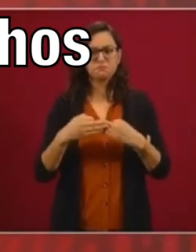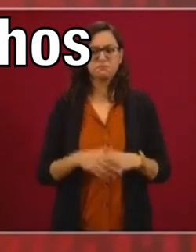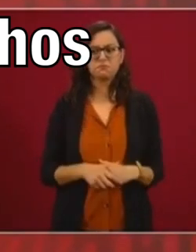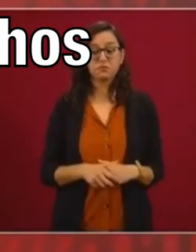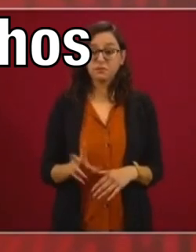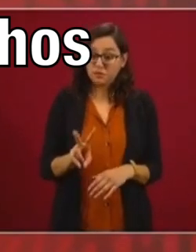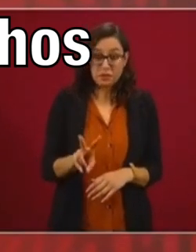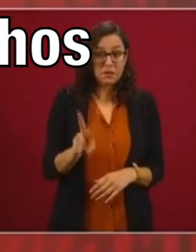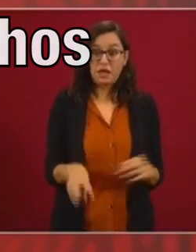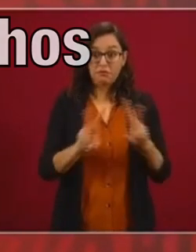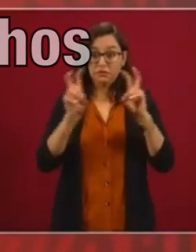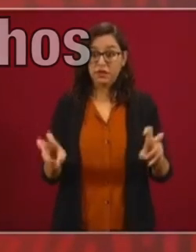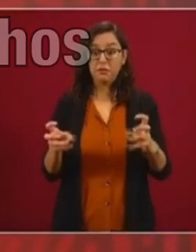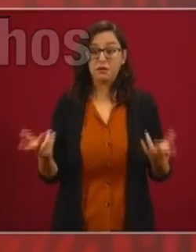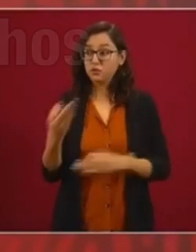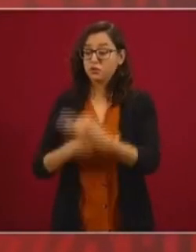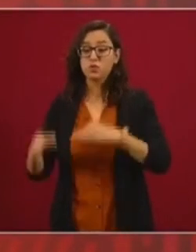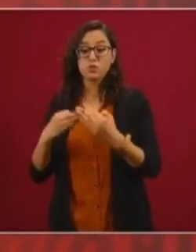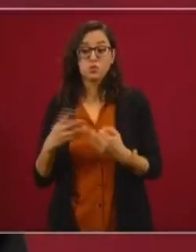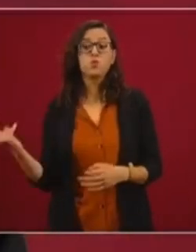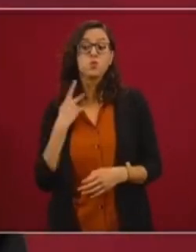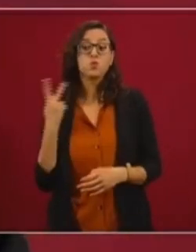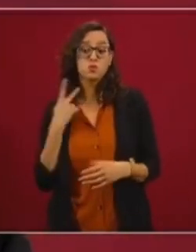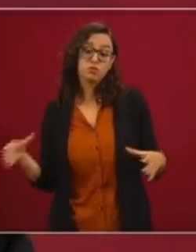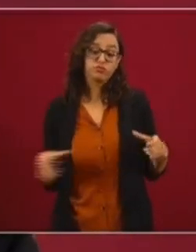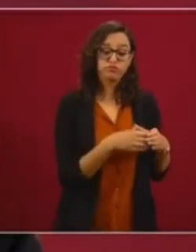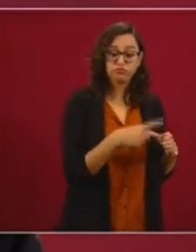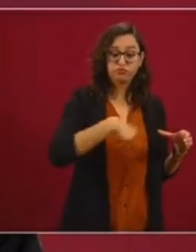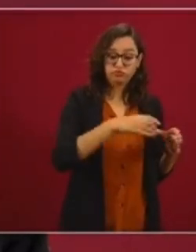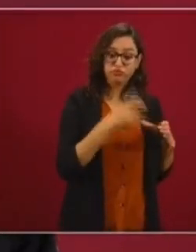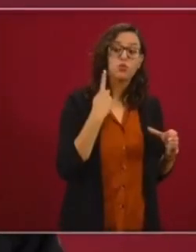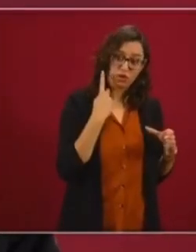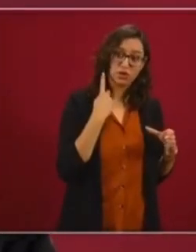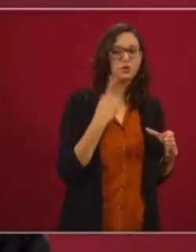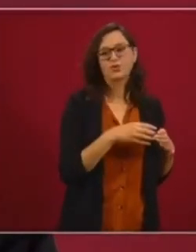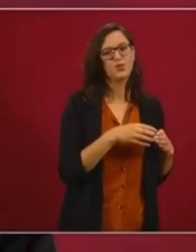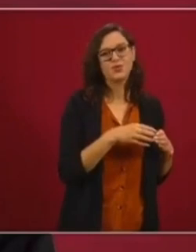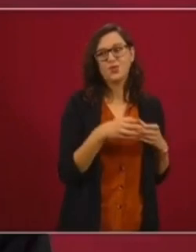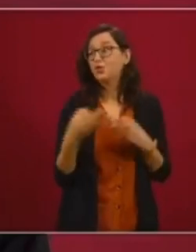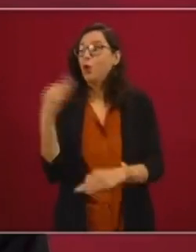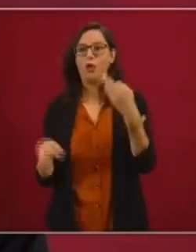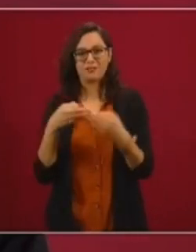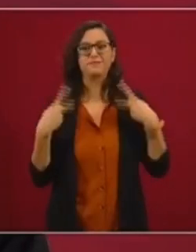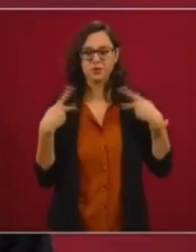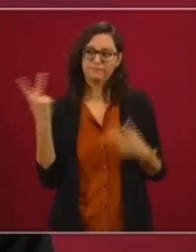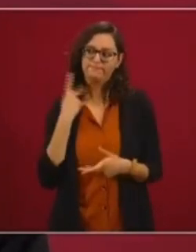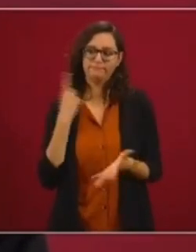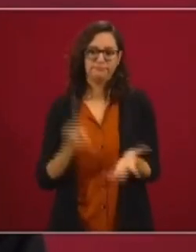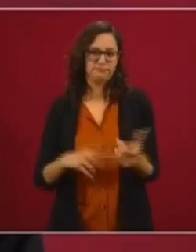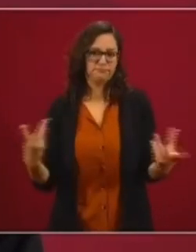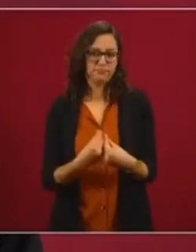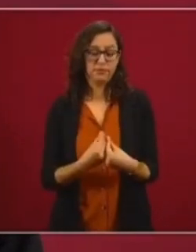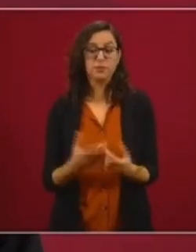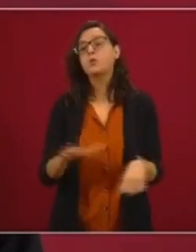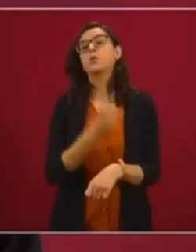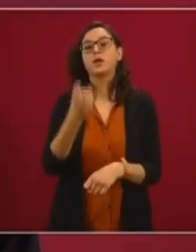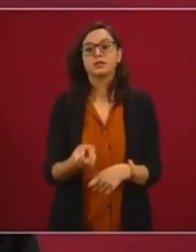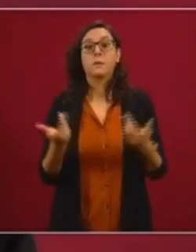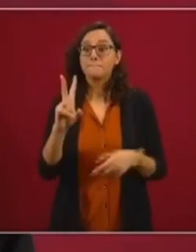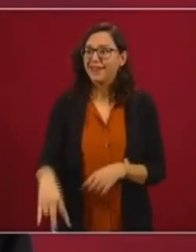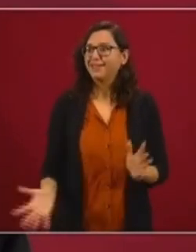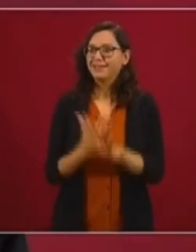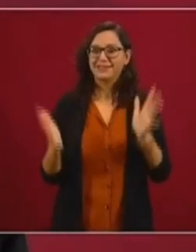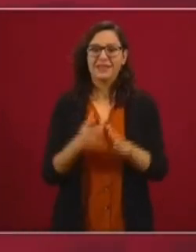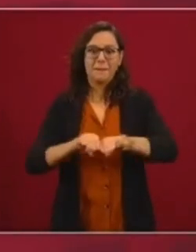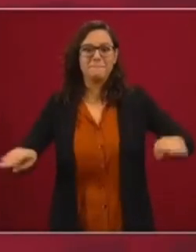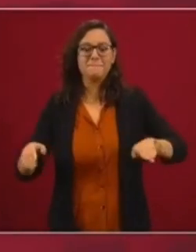es un asunto de todos. La política no es solo asunto de los políticos, es asunto de todos. Entonces, esta práctica de la democracia